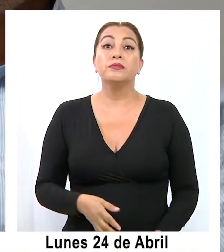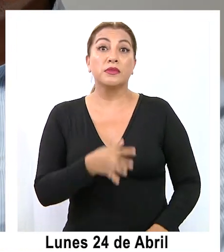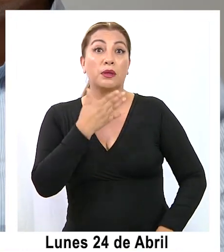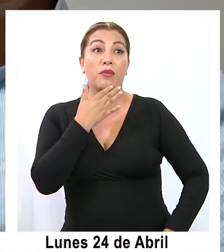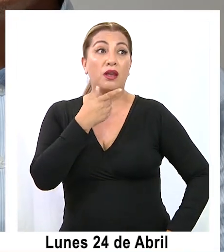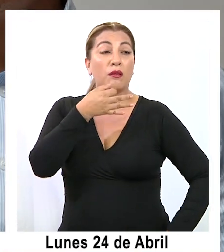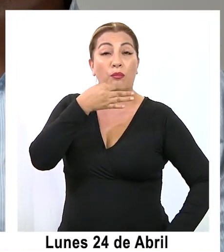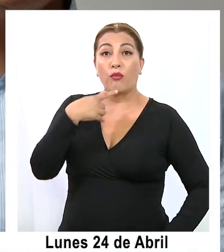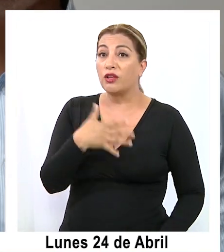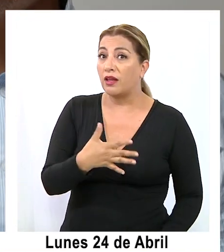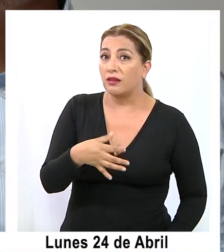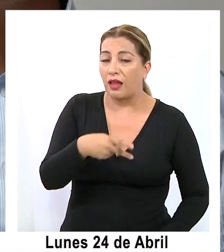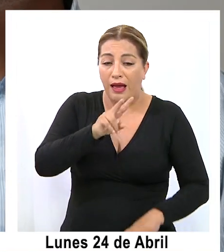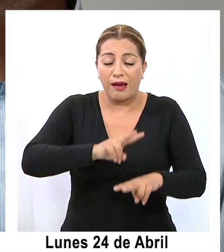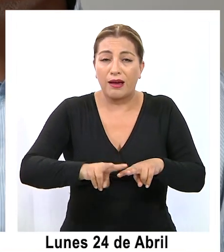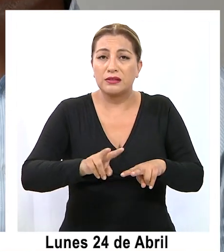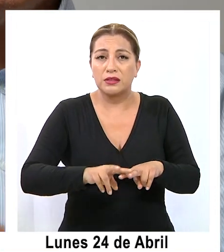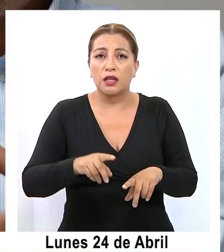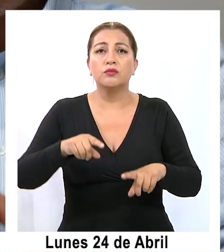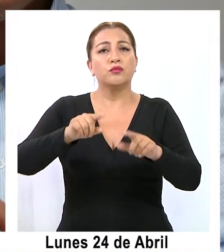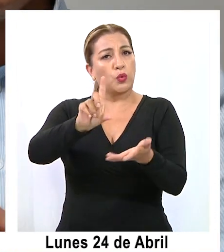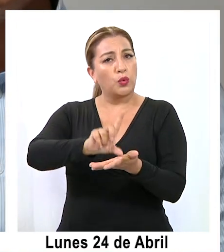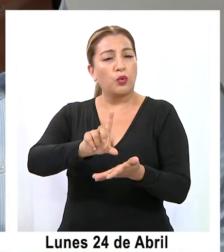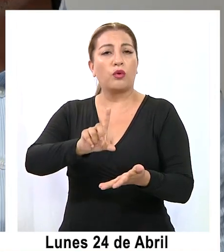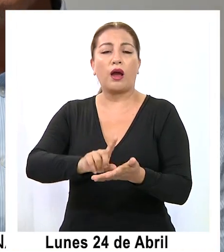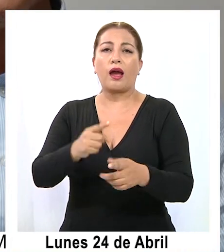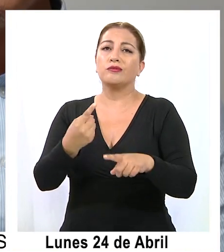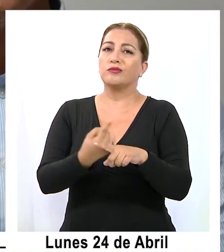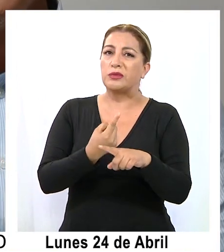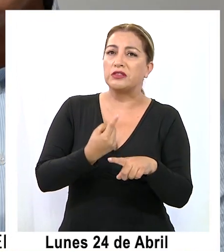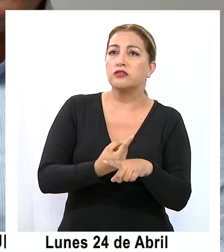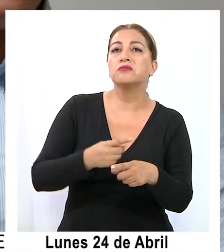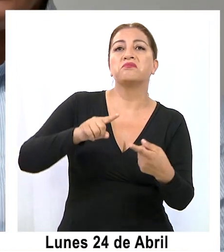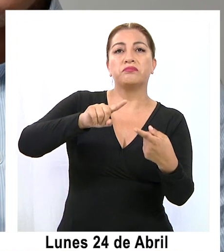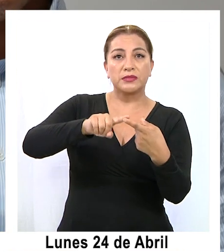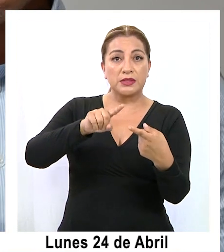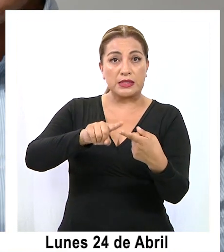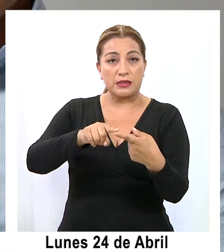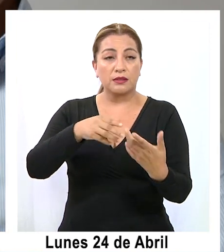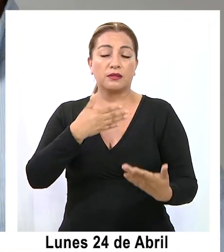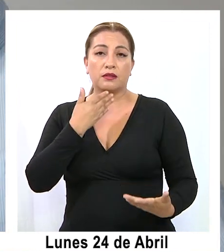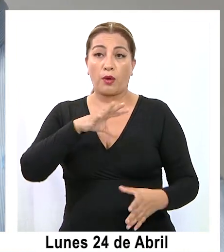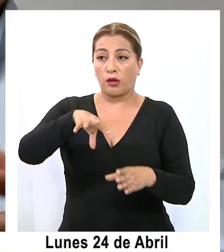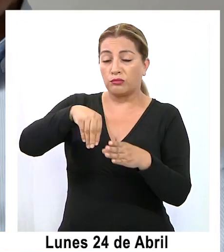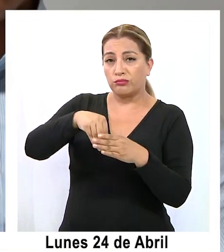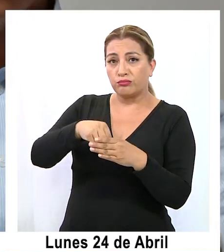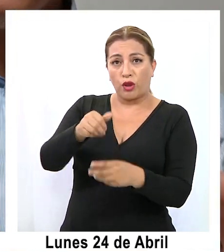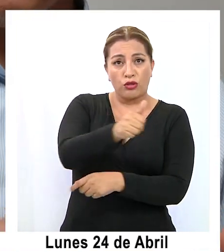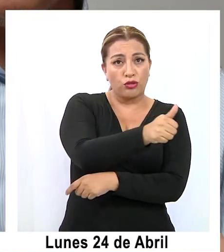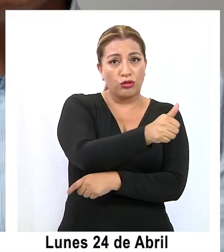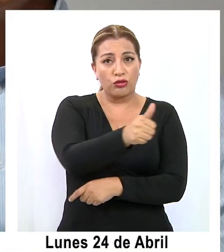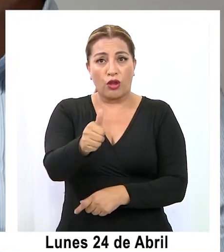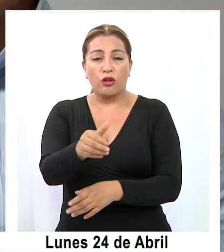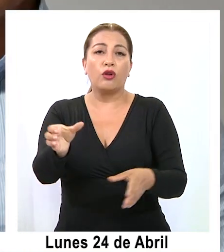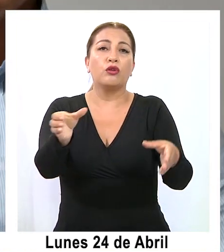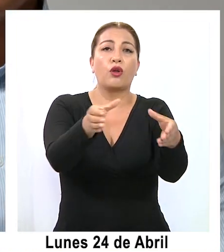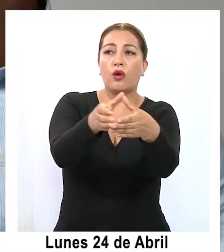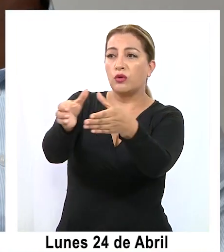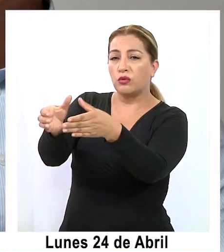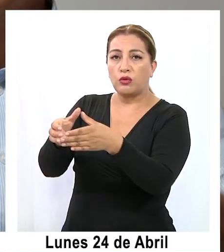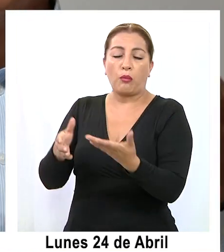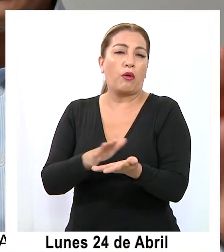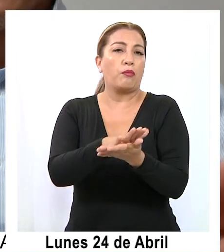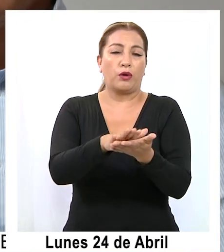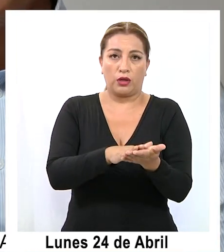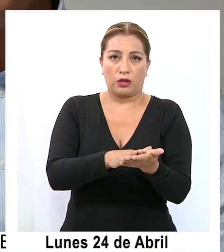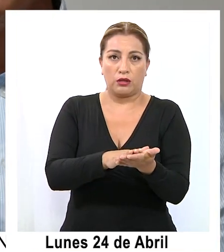señalar que se van a crear espacios de discusión y espacios de participación que estarán integrados por todos los actores involucrados, es